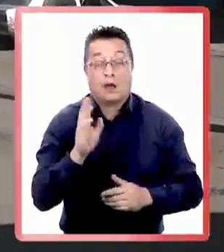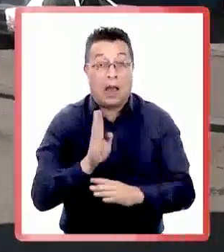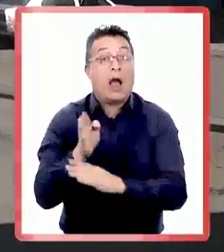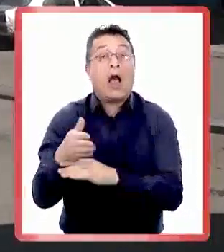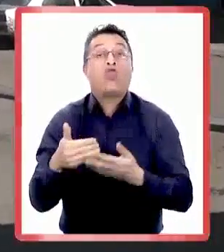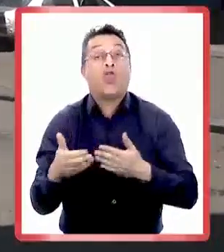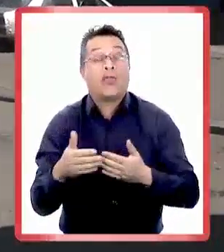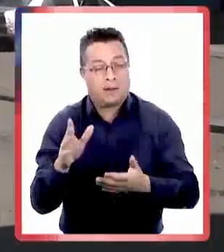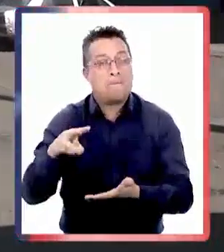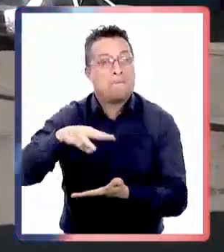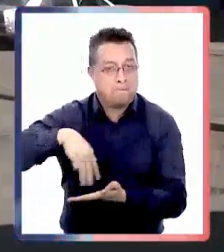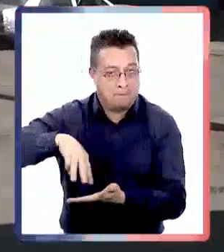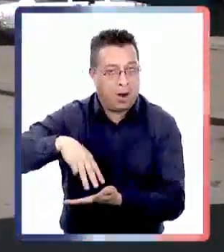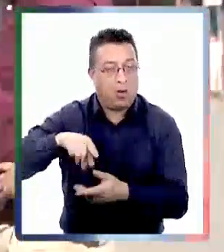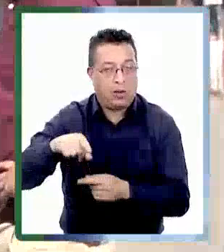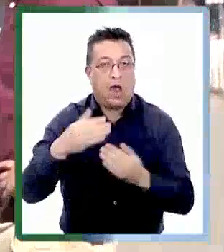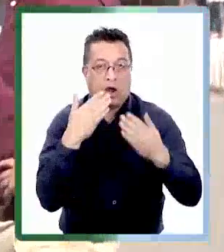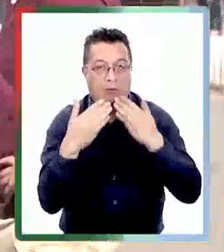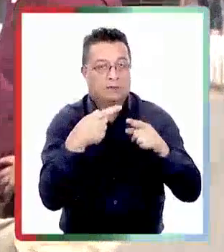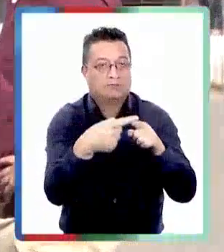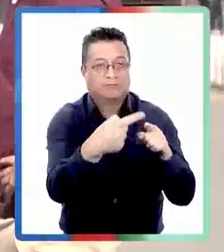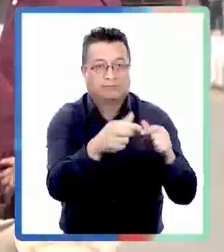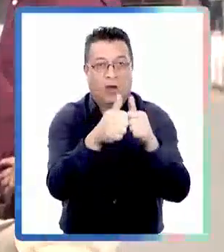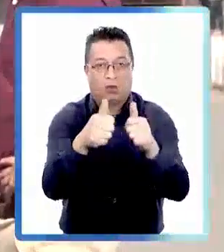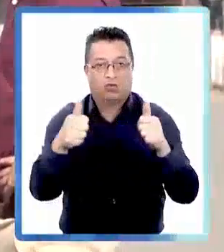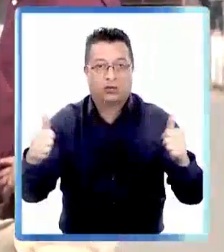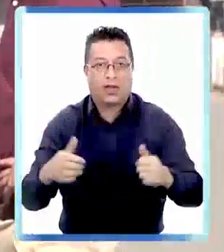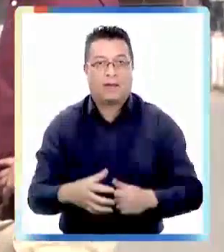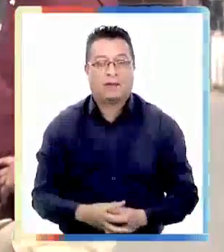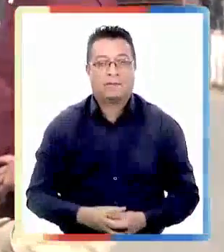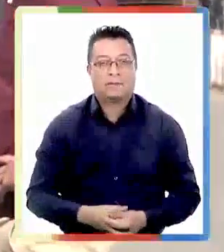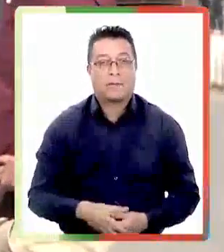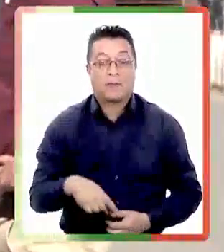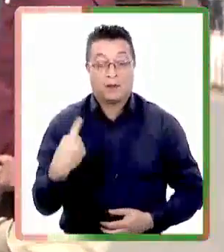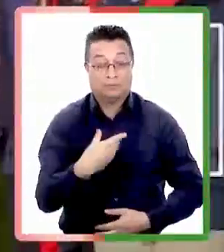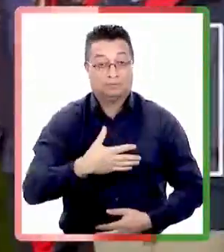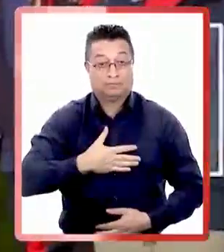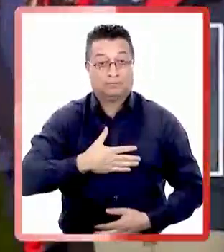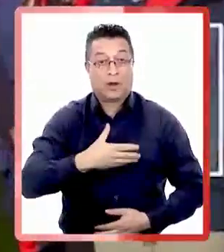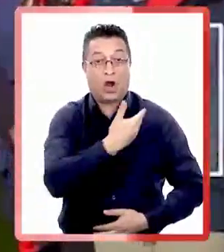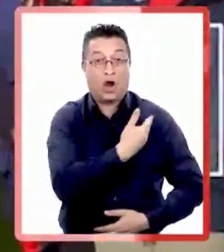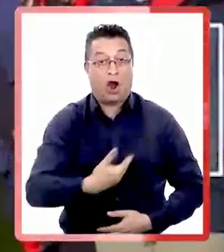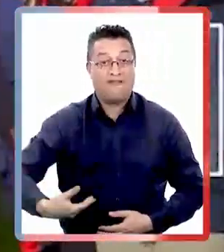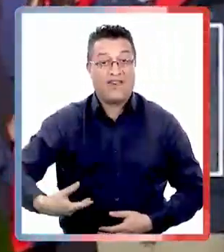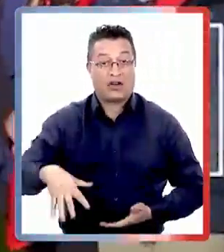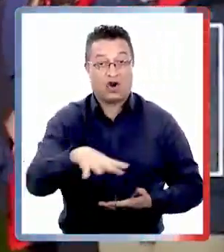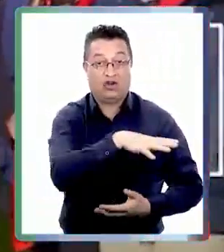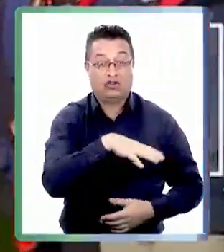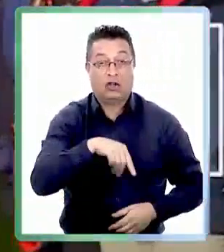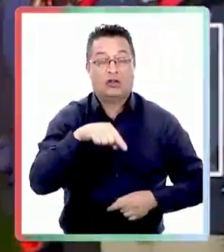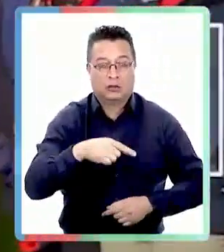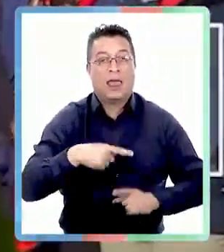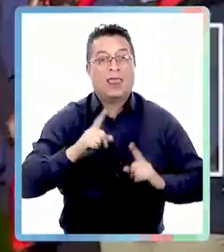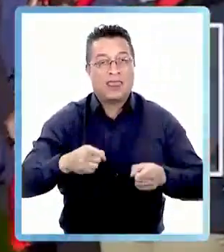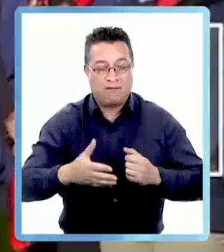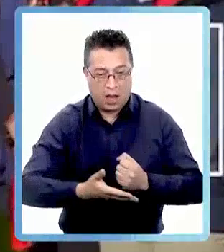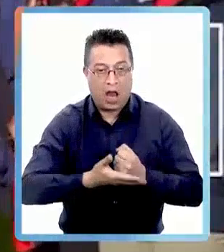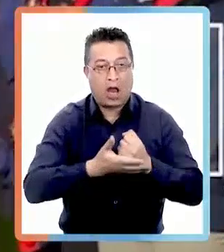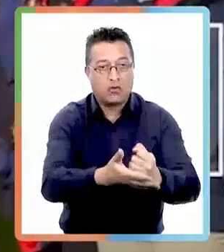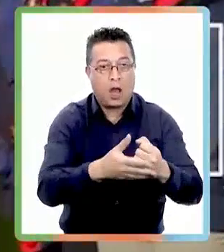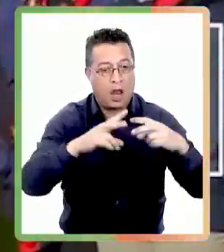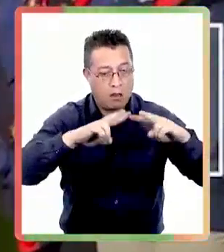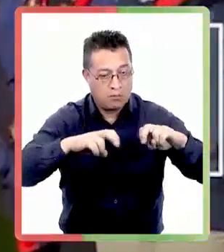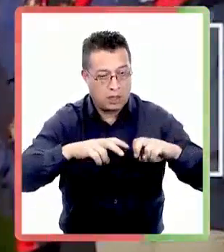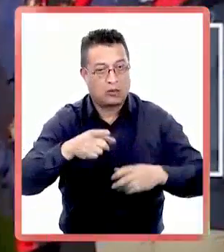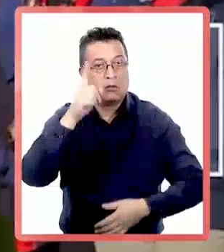la región del Maule? A la región del Maule y a conversar con las distintas autoridades. A nuestro gobierno, en este caso, lo que le corresponde es colaborar con las